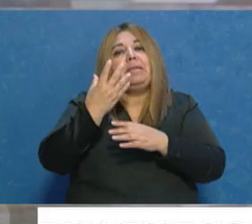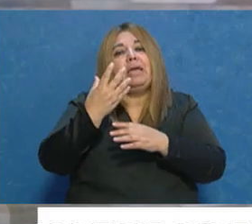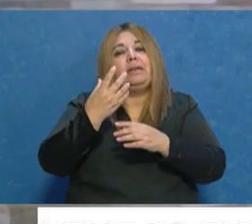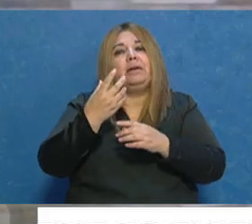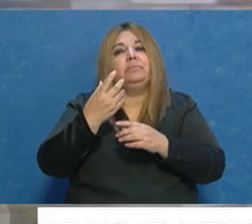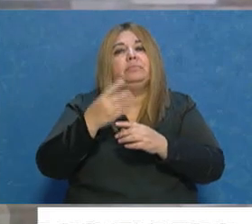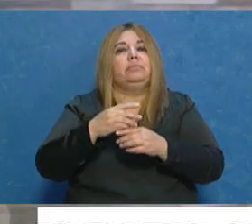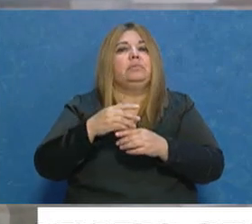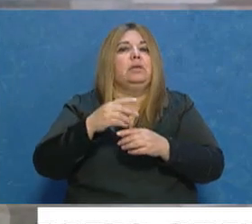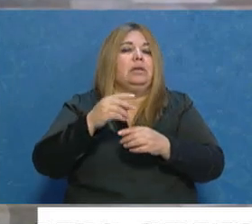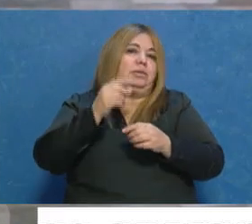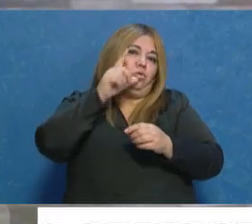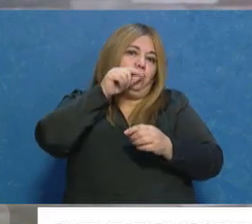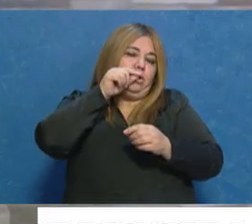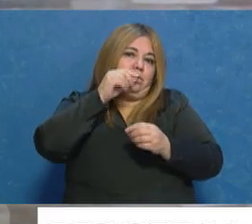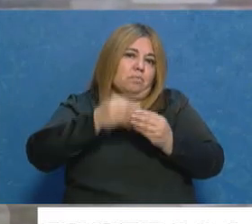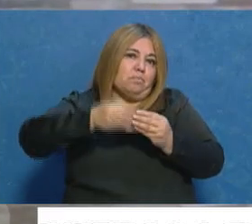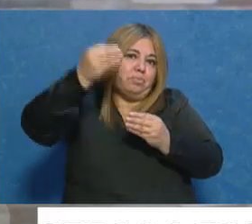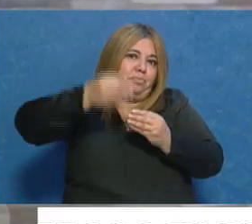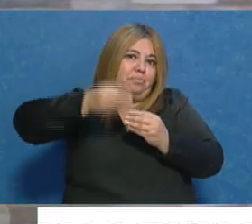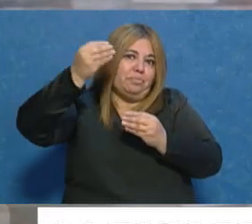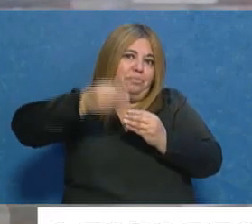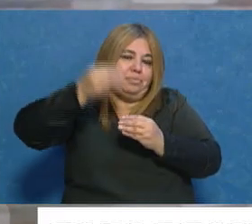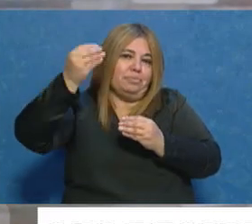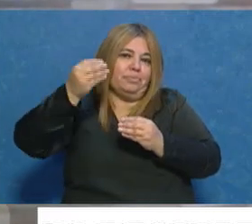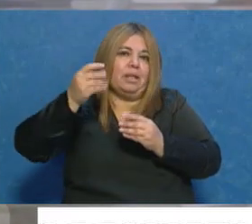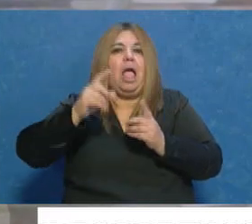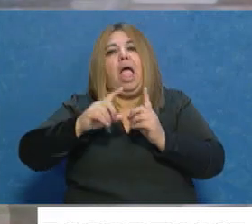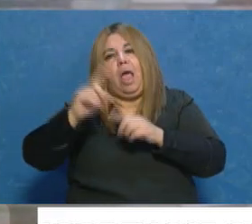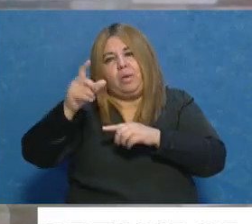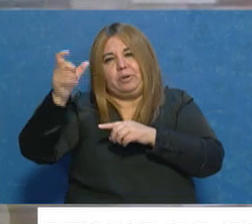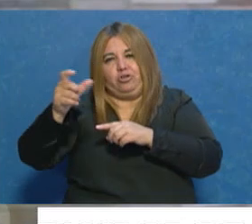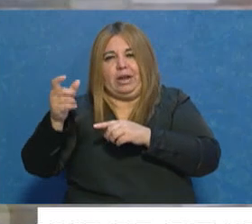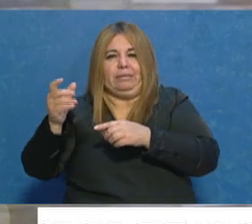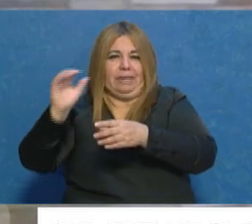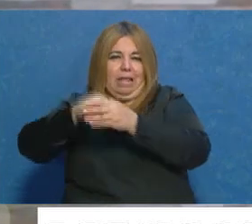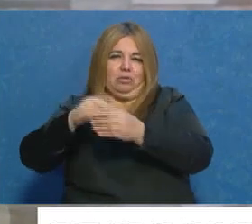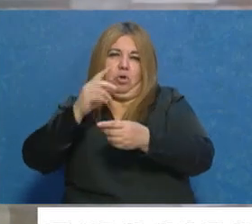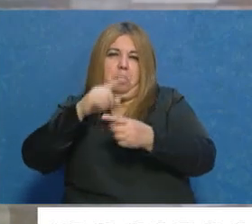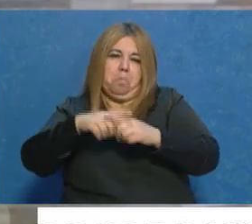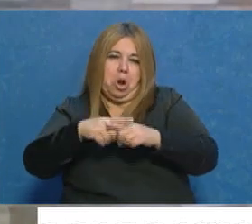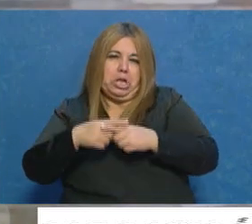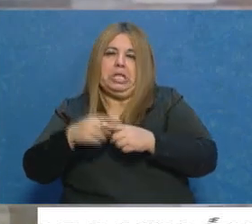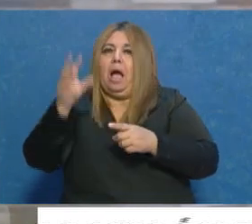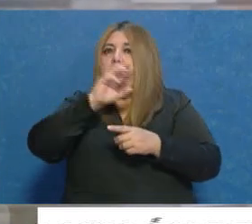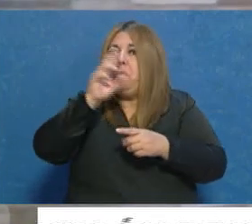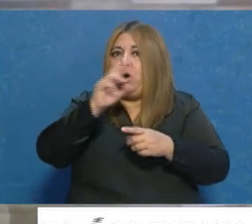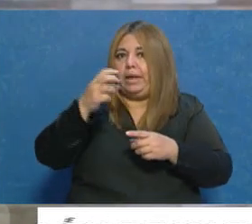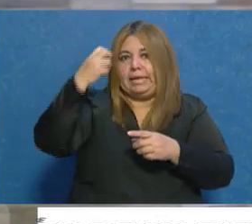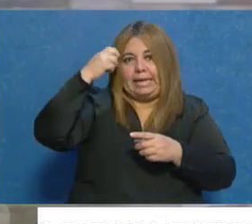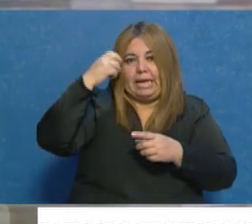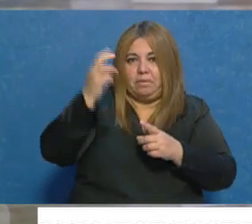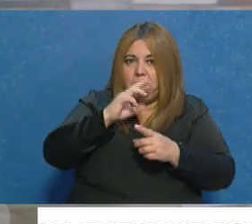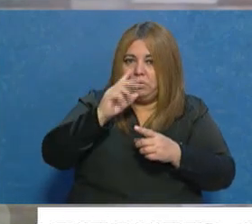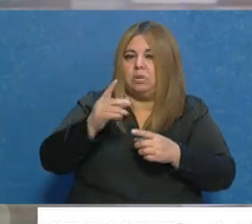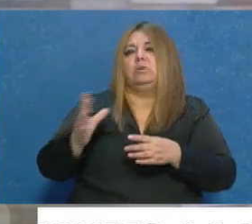cuentas en Twitter donde algunos protagonistas de la política, principalmente mujeres radicales, adhirieron